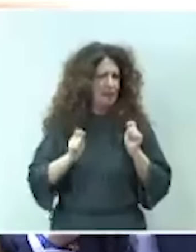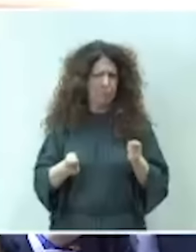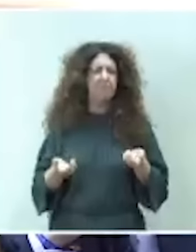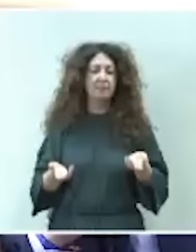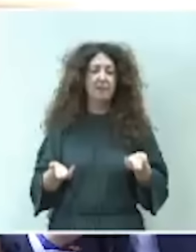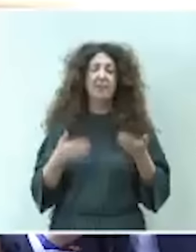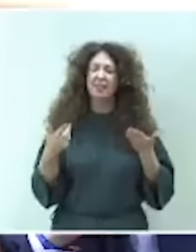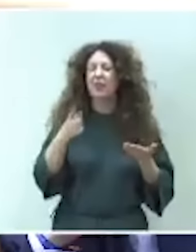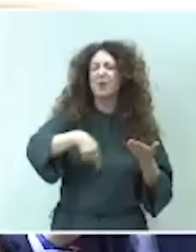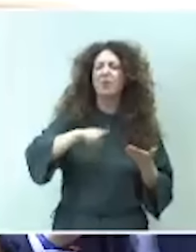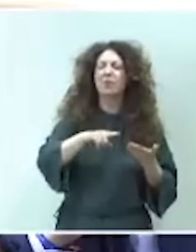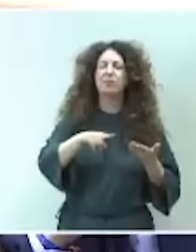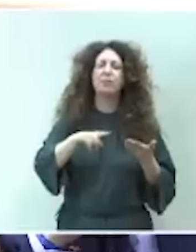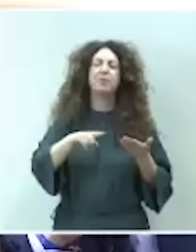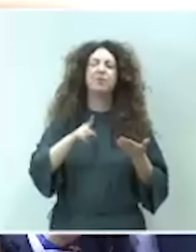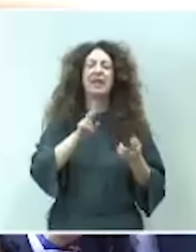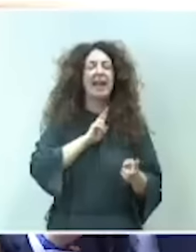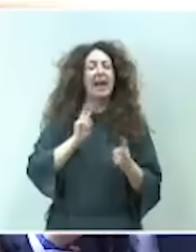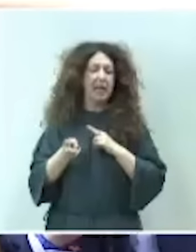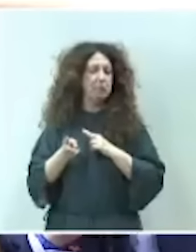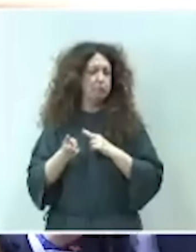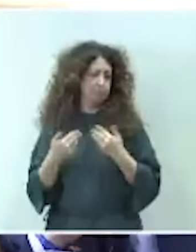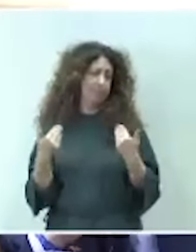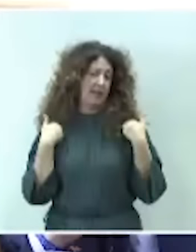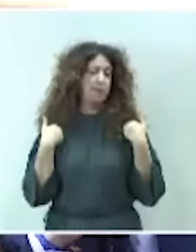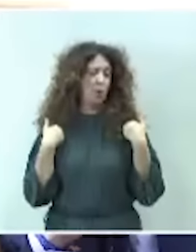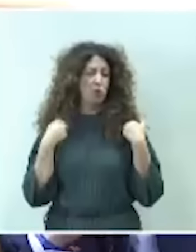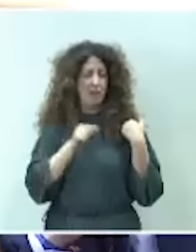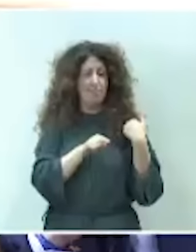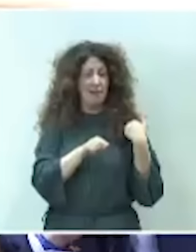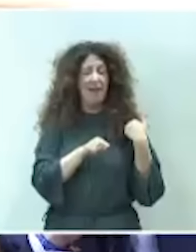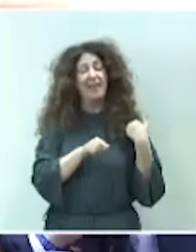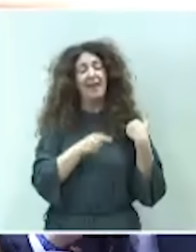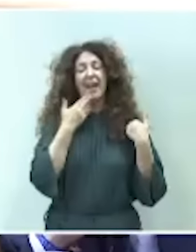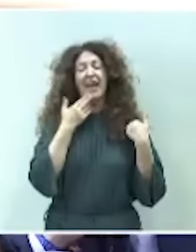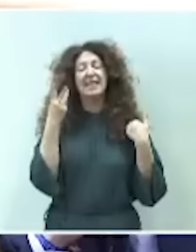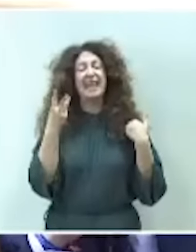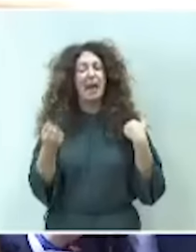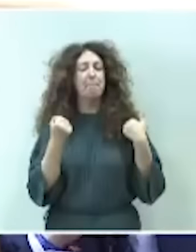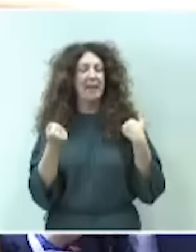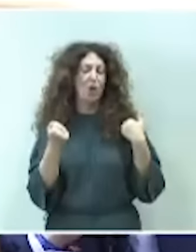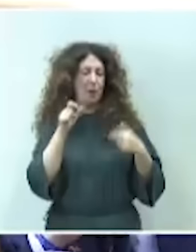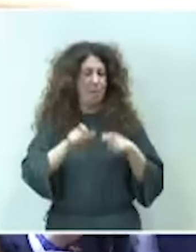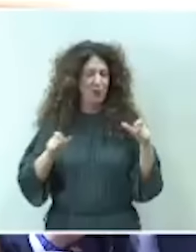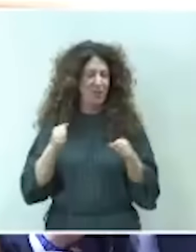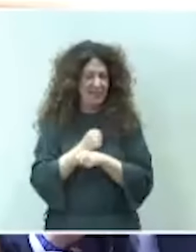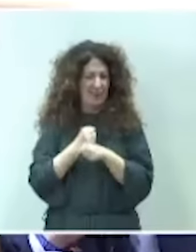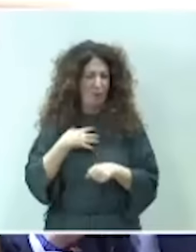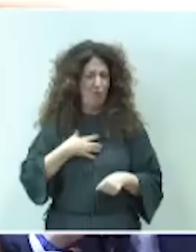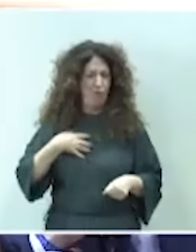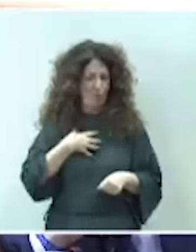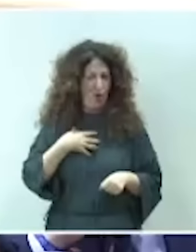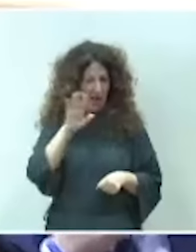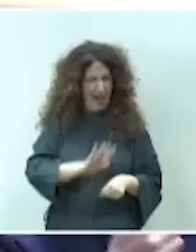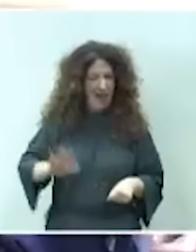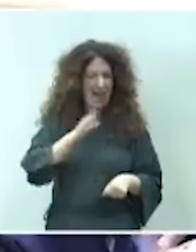responde y es el responsable último de casi tres millones de empleados públicos en España, con el problema